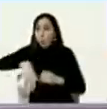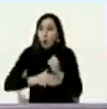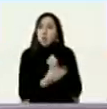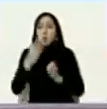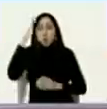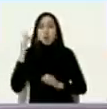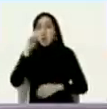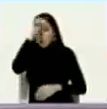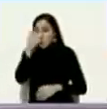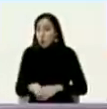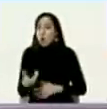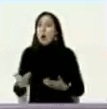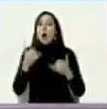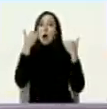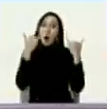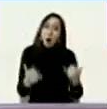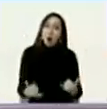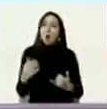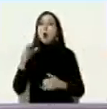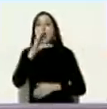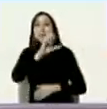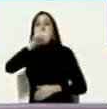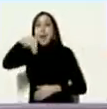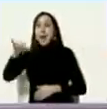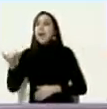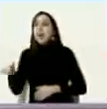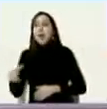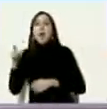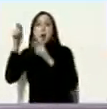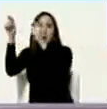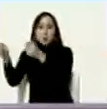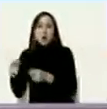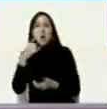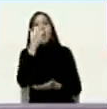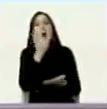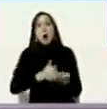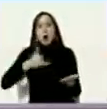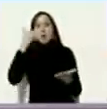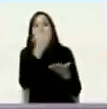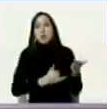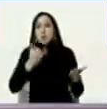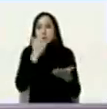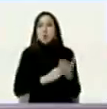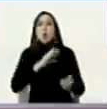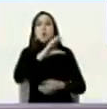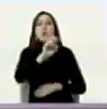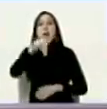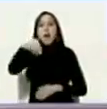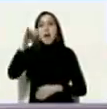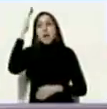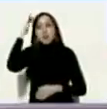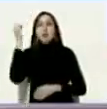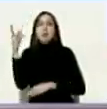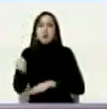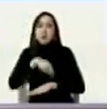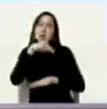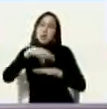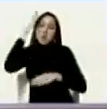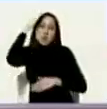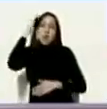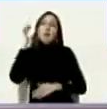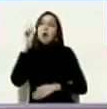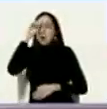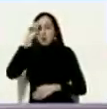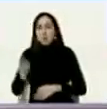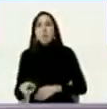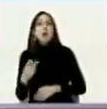ahora va a reconocer al CNE y se inscribe al inscribirse reconoce la nueva Asamblea Nacional al inscribirse reconoce el nuevo